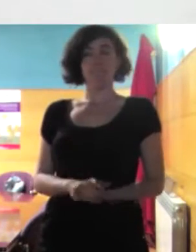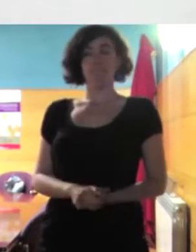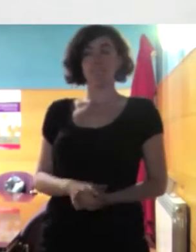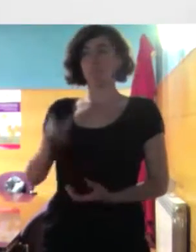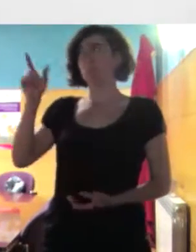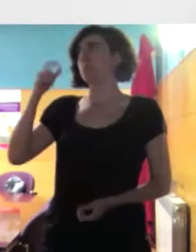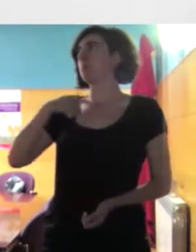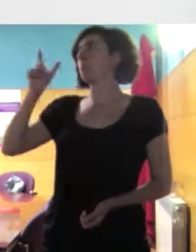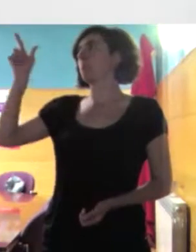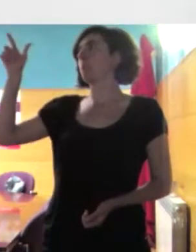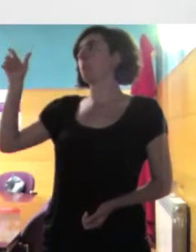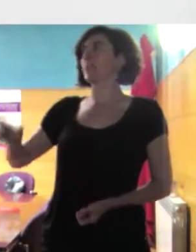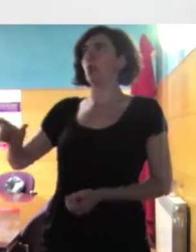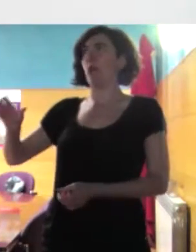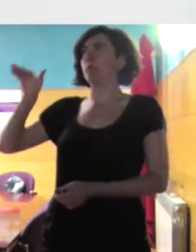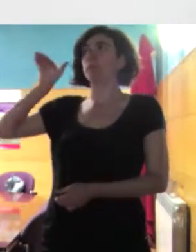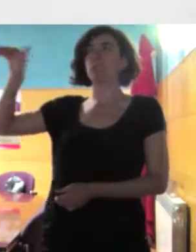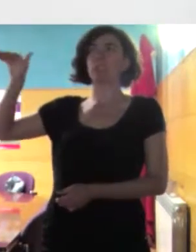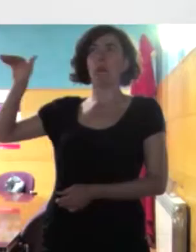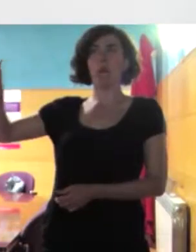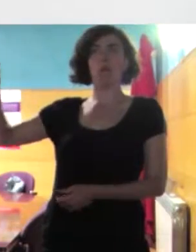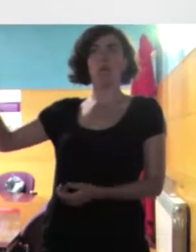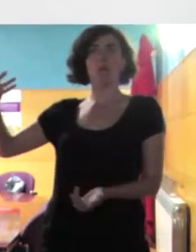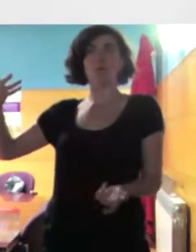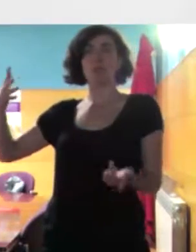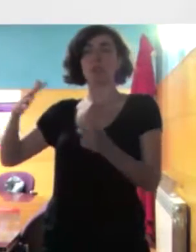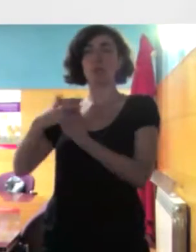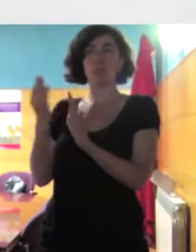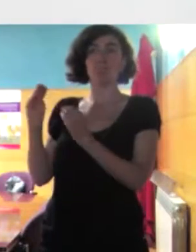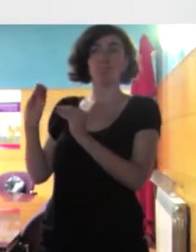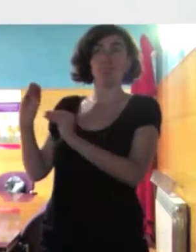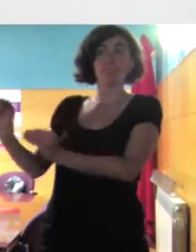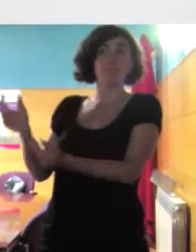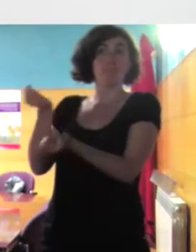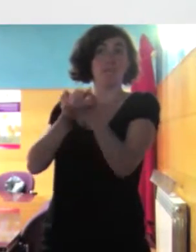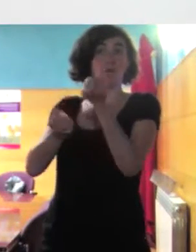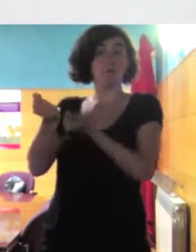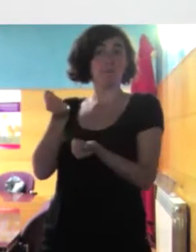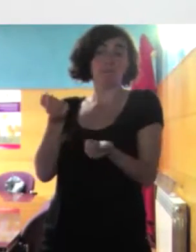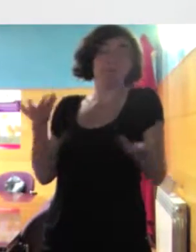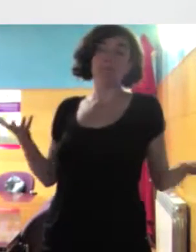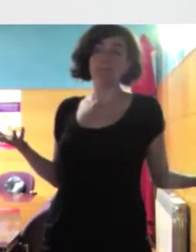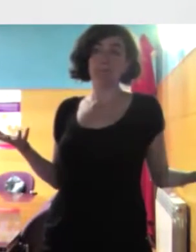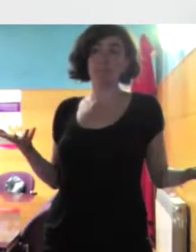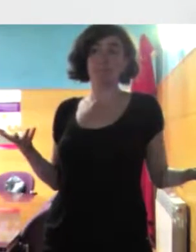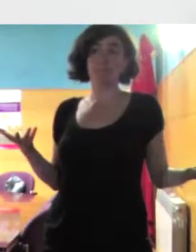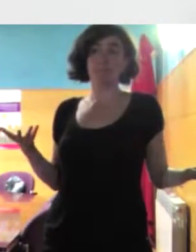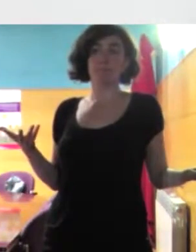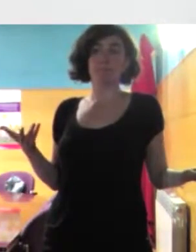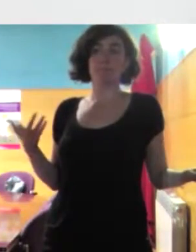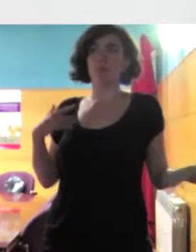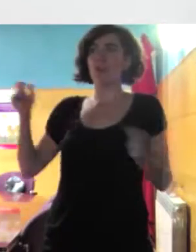origen extranjero que por su origen por su condición económica pues no nos parecen